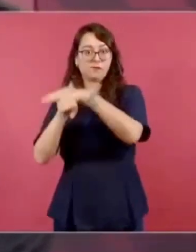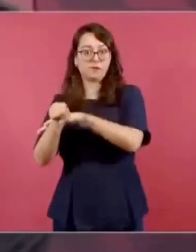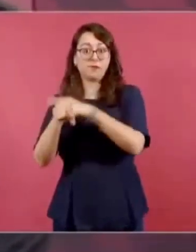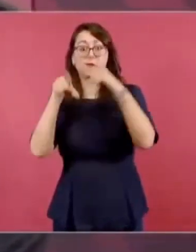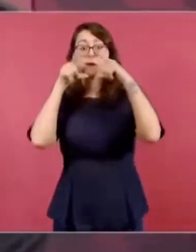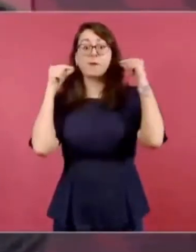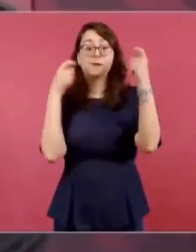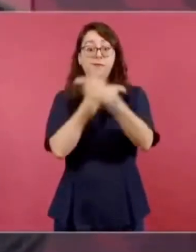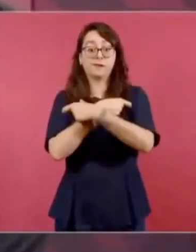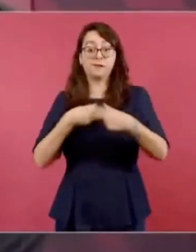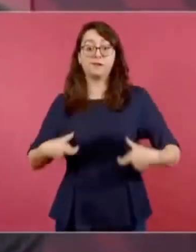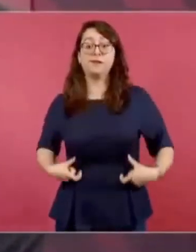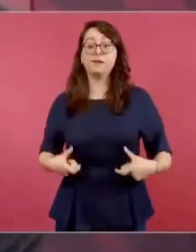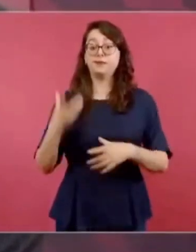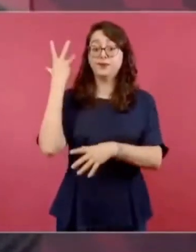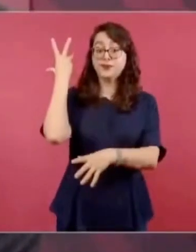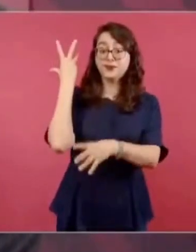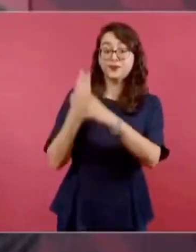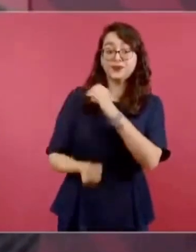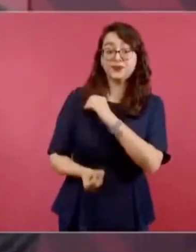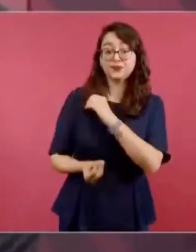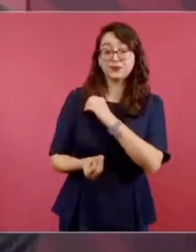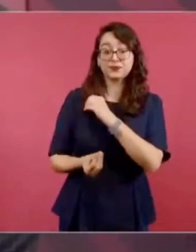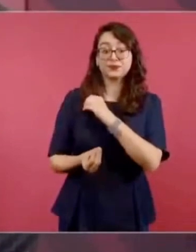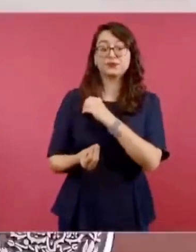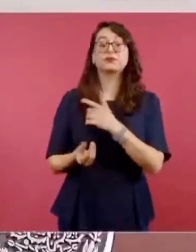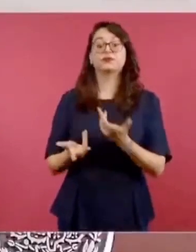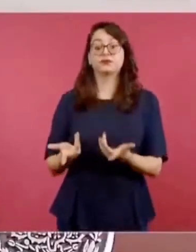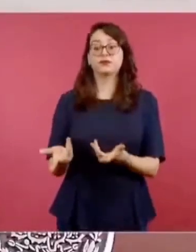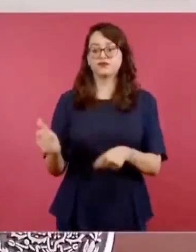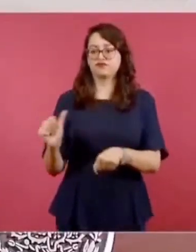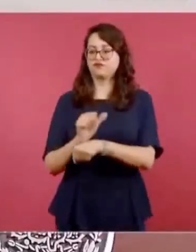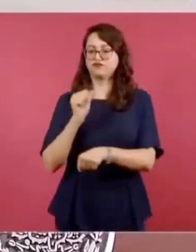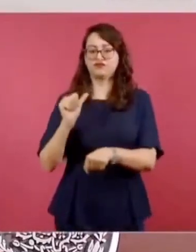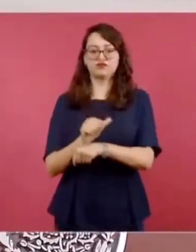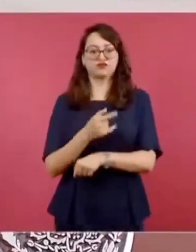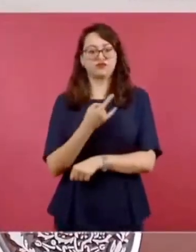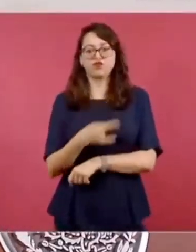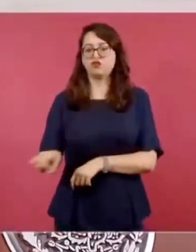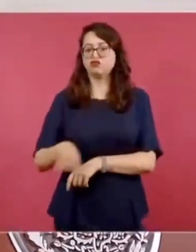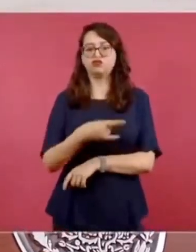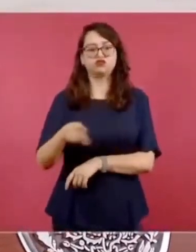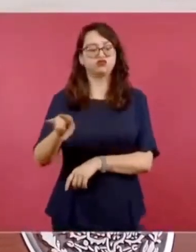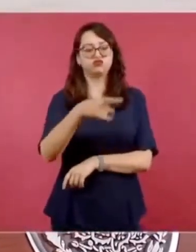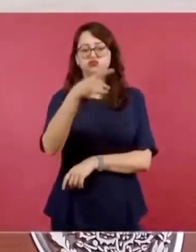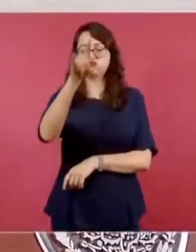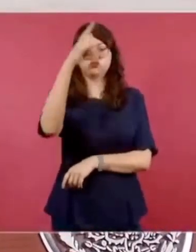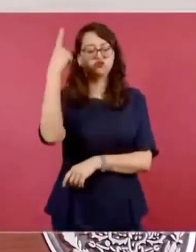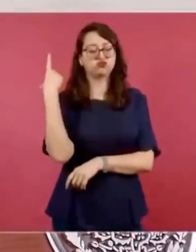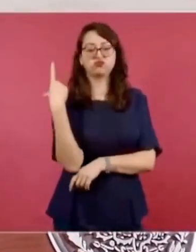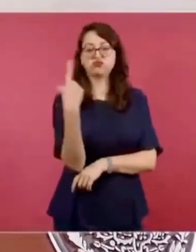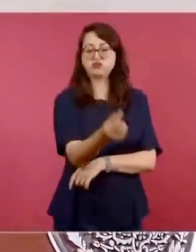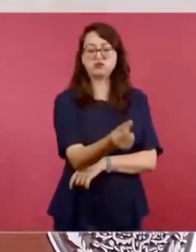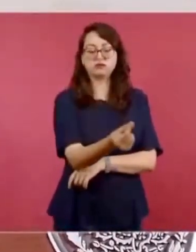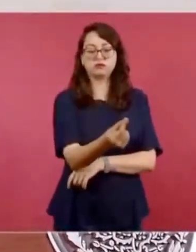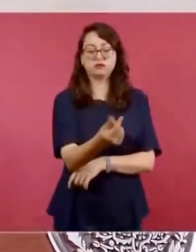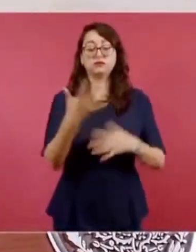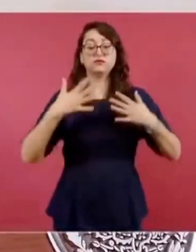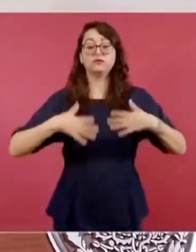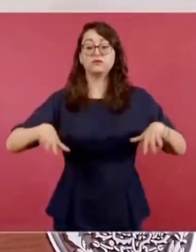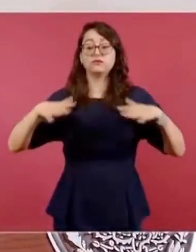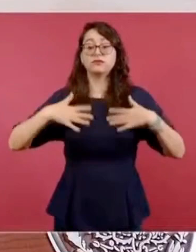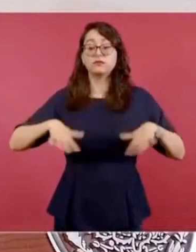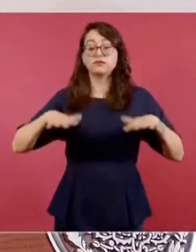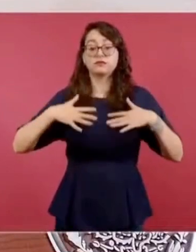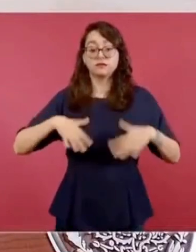dice Taracena, en un automóvil que lo conduce fuera de la ciudad, va vestido